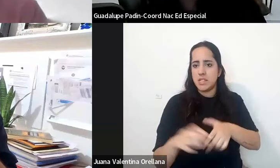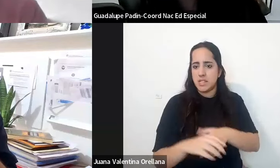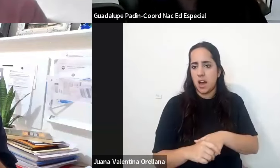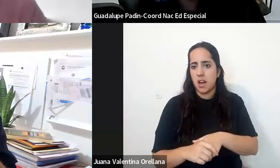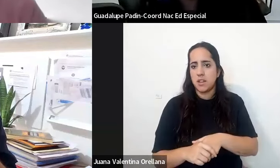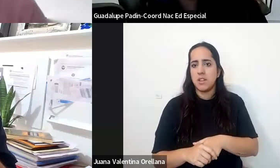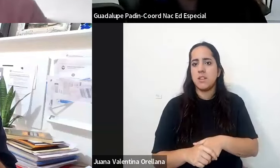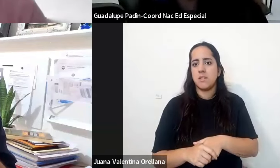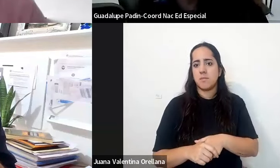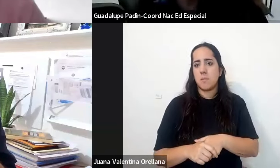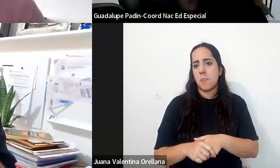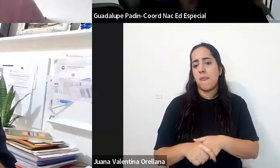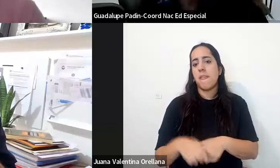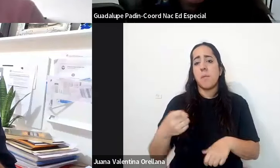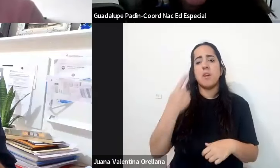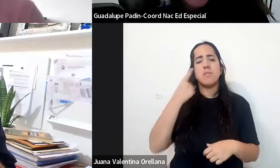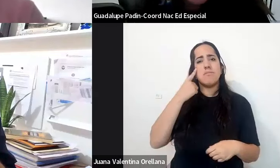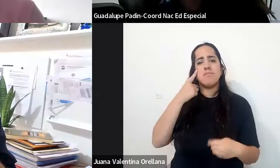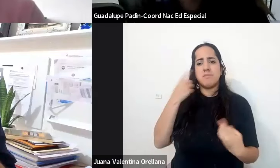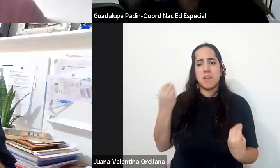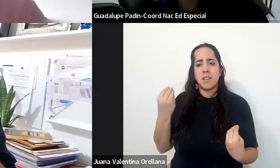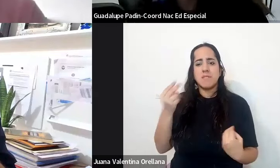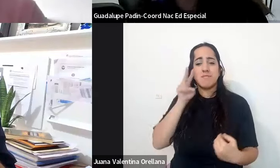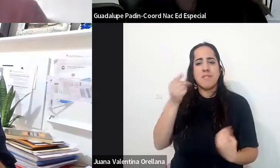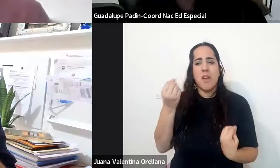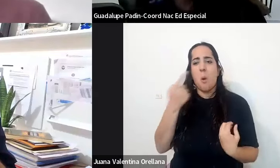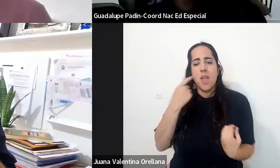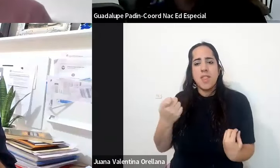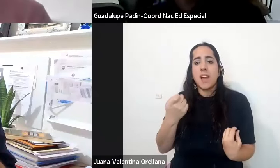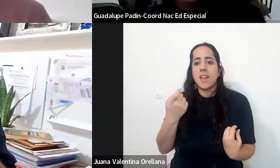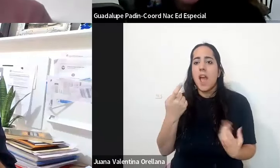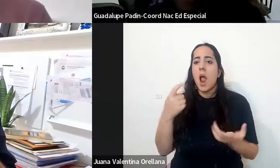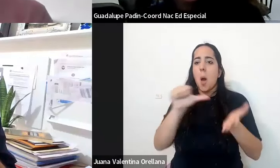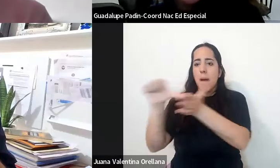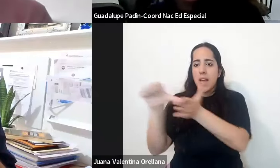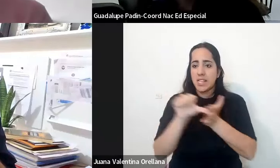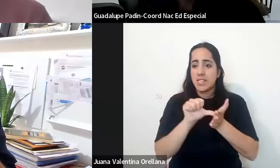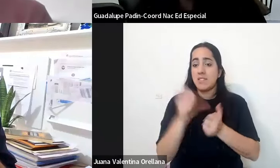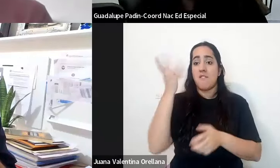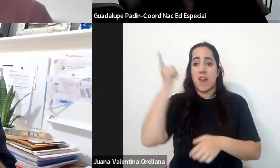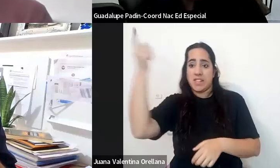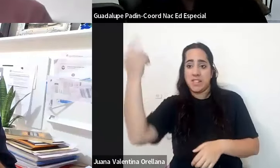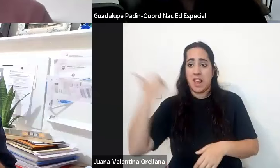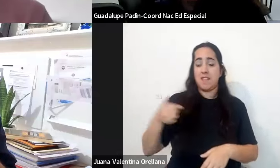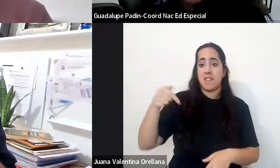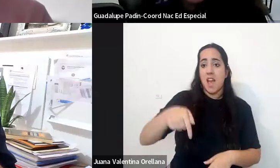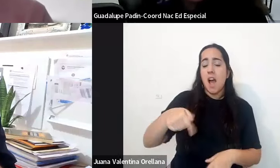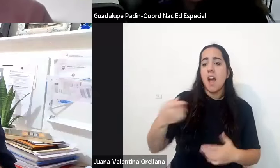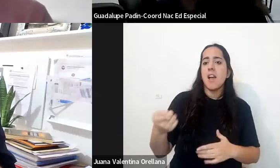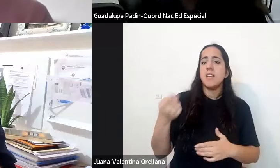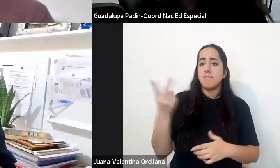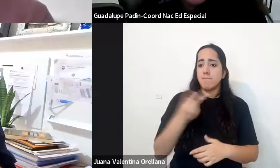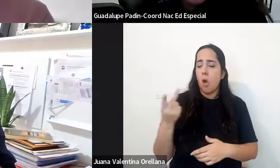y otros pero lo que se ve es que en ambos países el esfuerzo en términos de que los